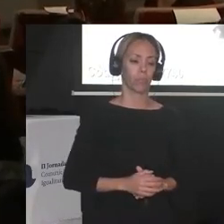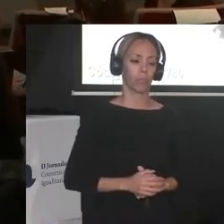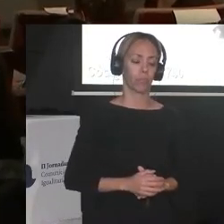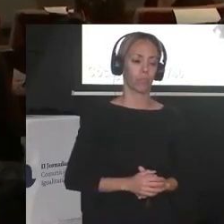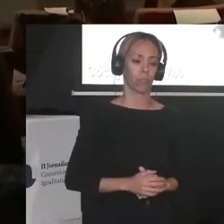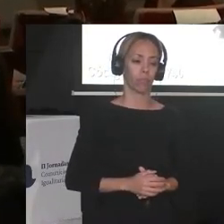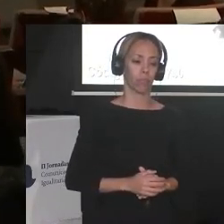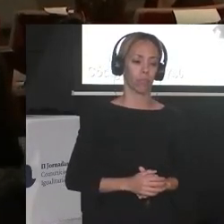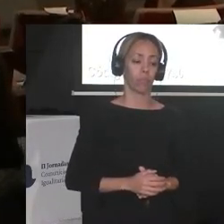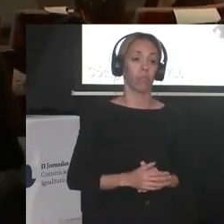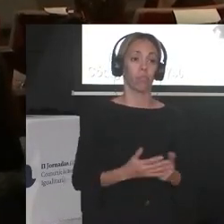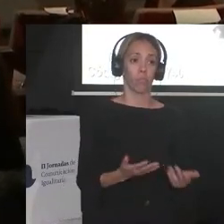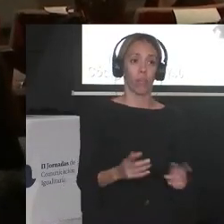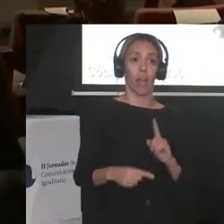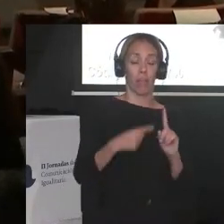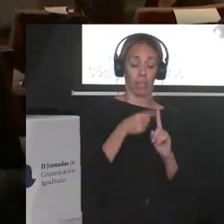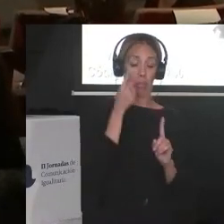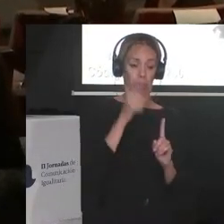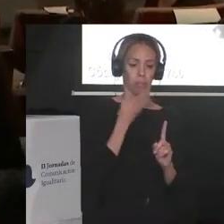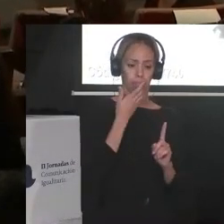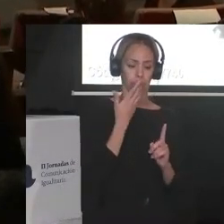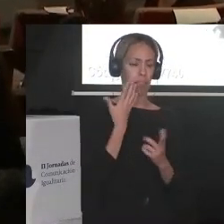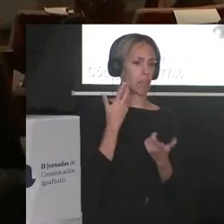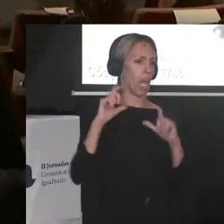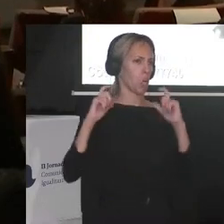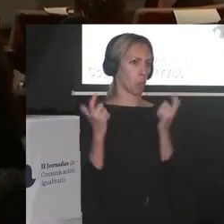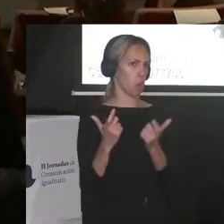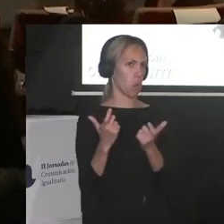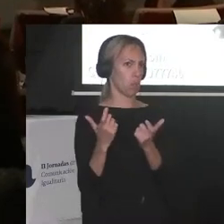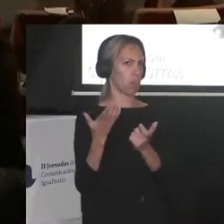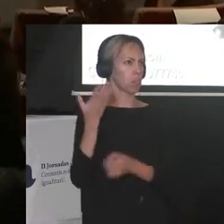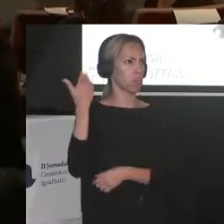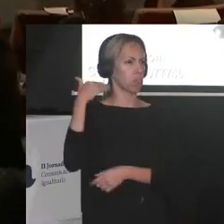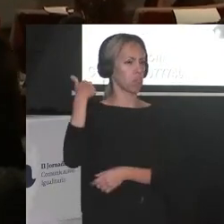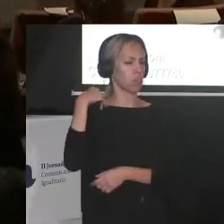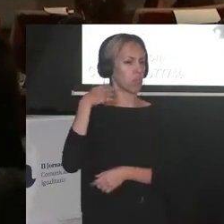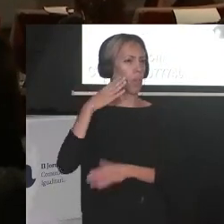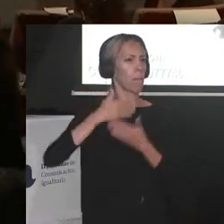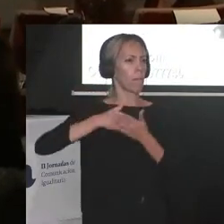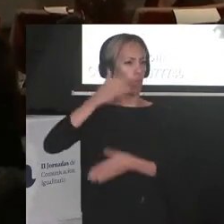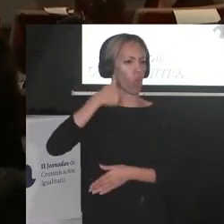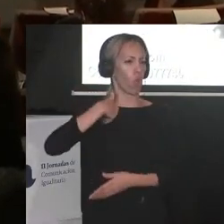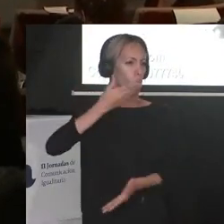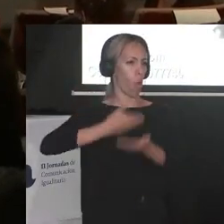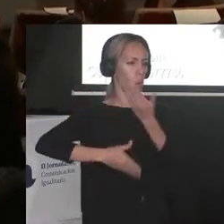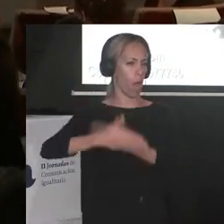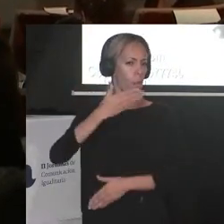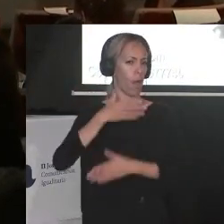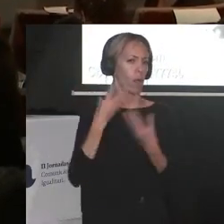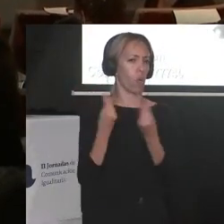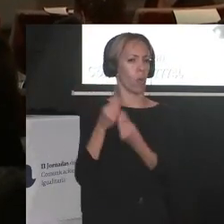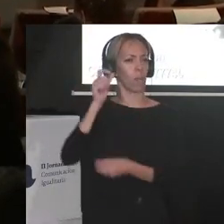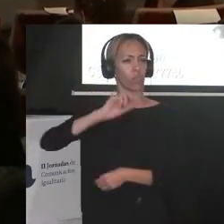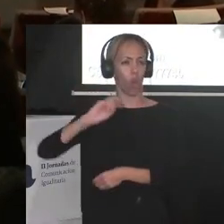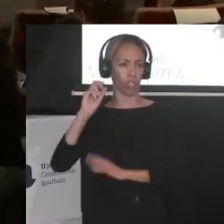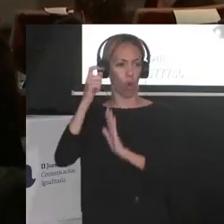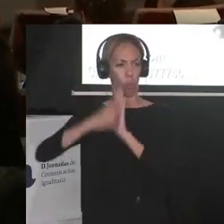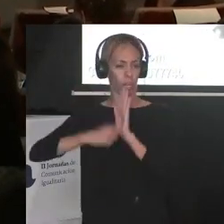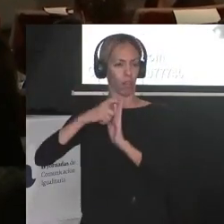y yo además hablando en alguna reunión una creo que tuve en un periódico en el que colaboraba con otros columnistas